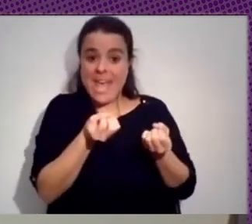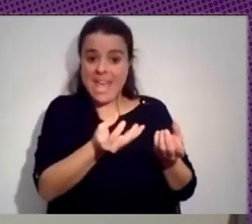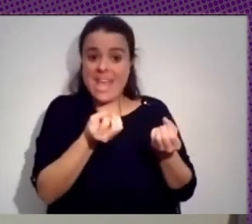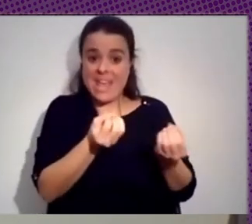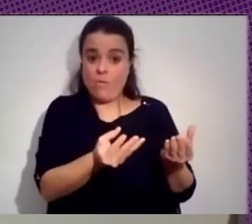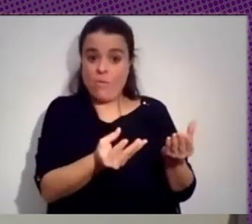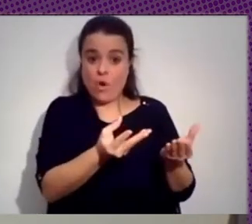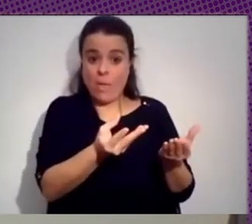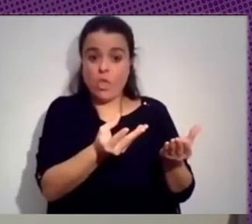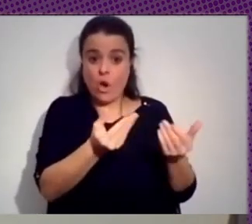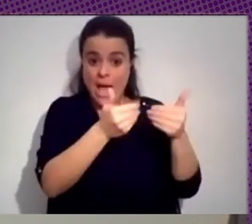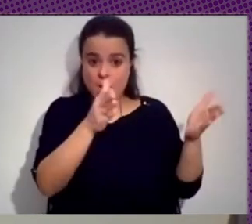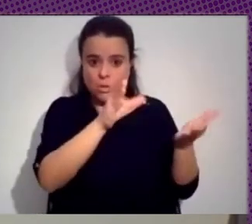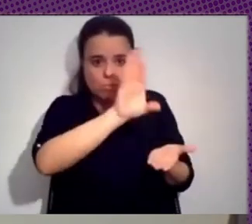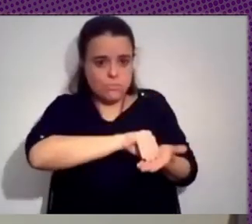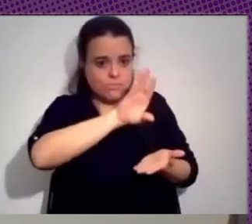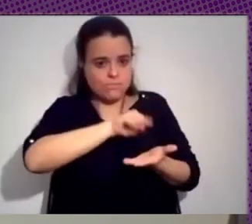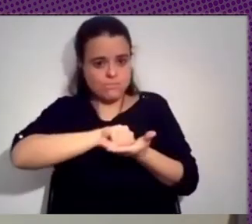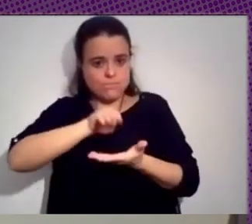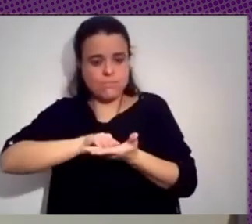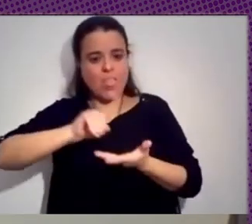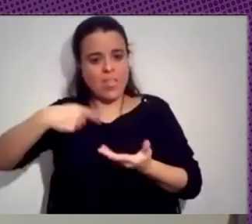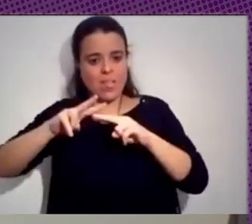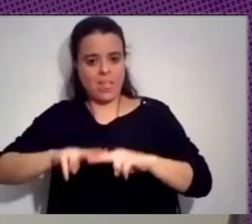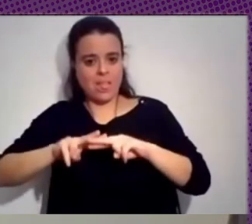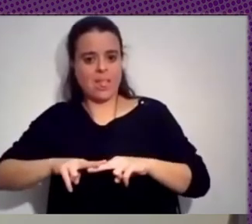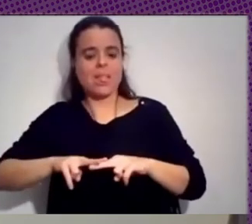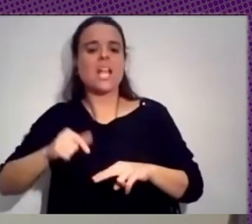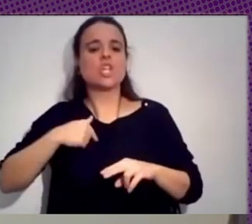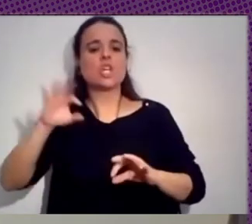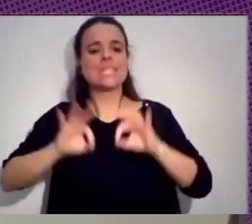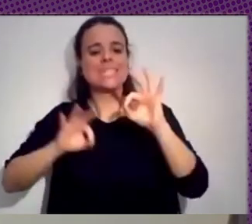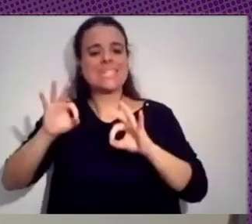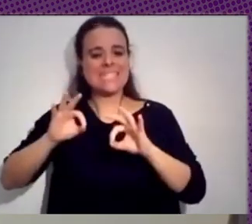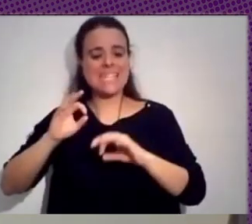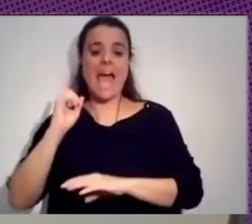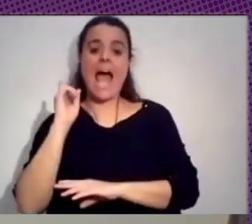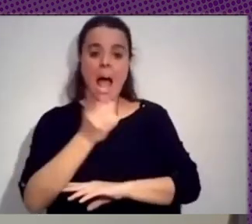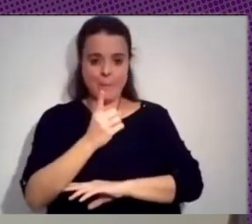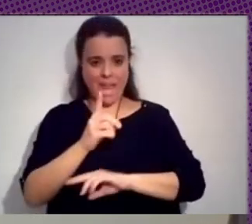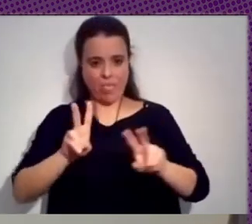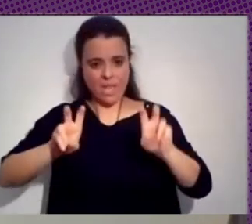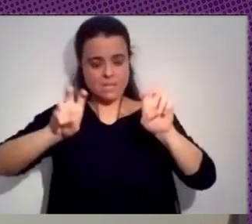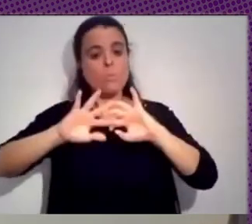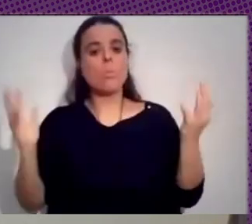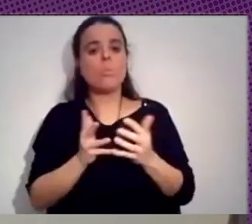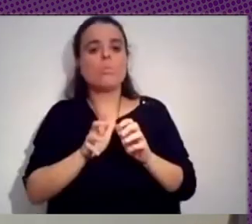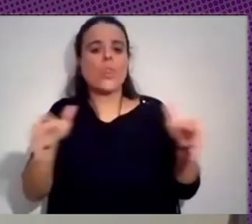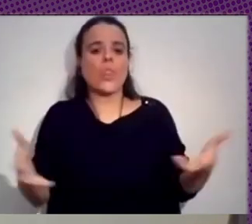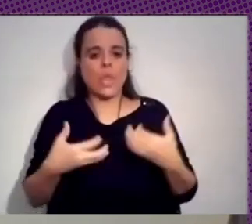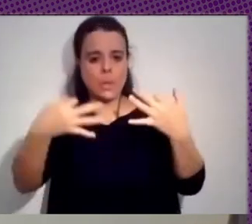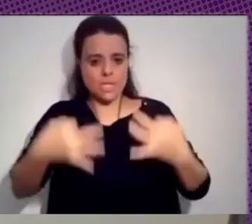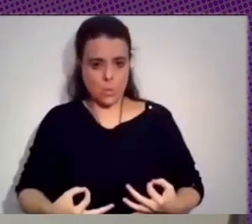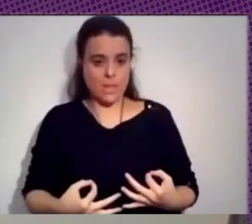y poder hacer una orquestación. Yo me dedico a lo que es casa de amenazas, en particular, en el mundo de la ciberseguridad, pero